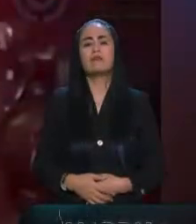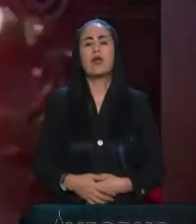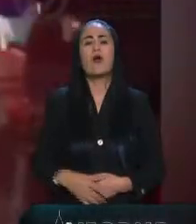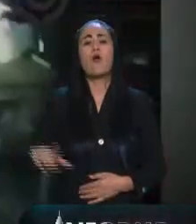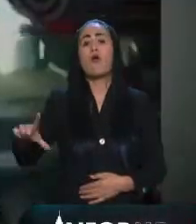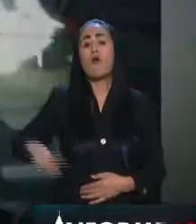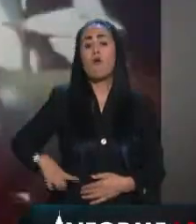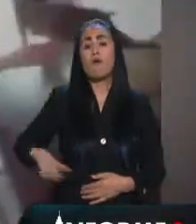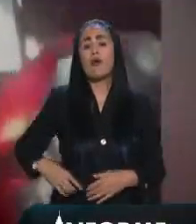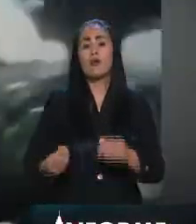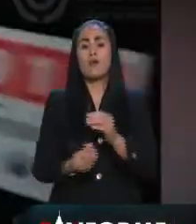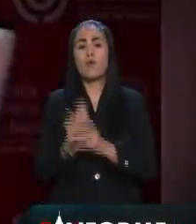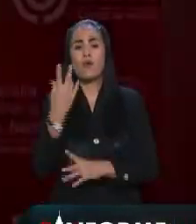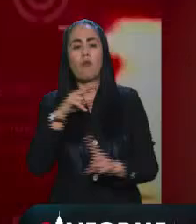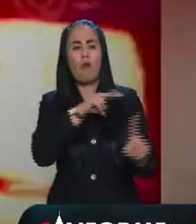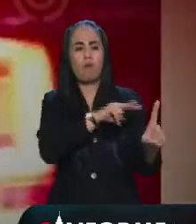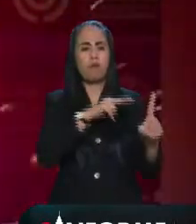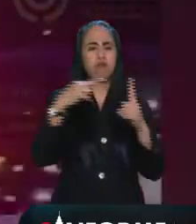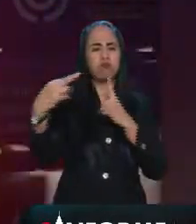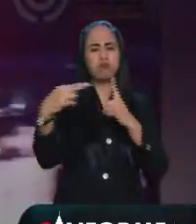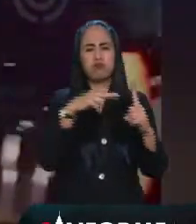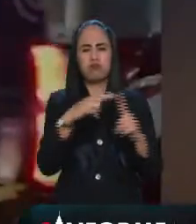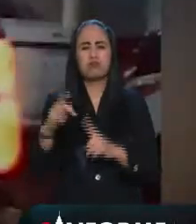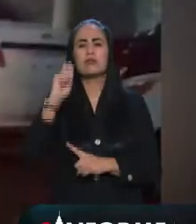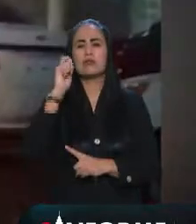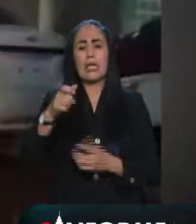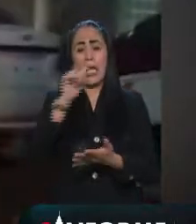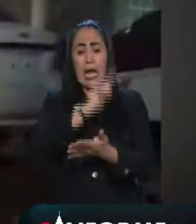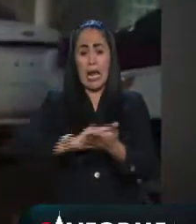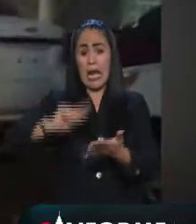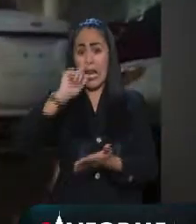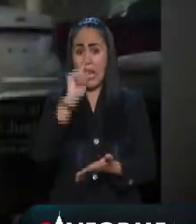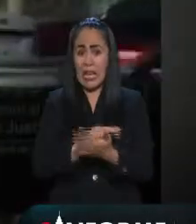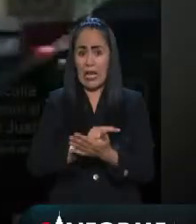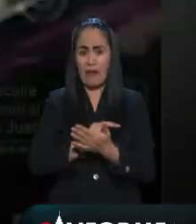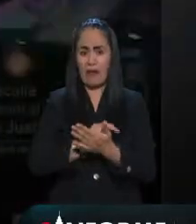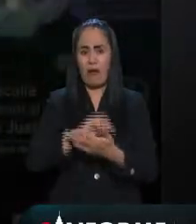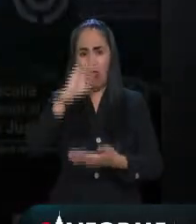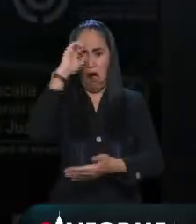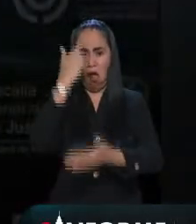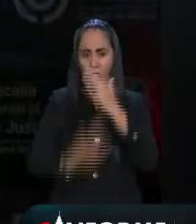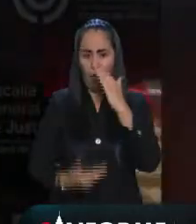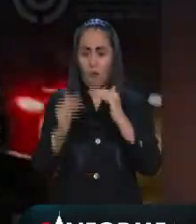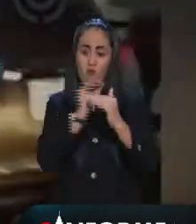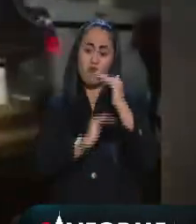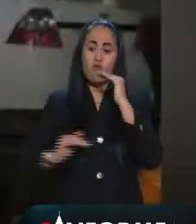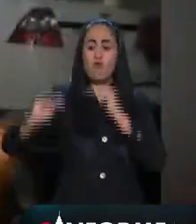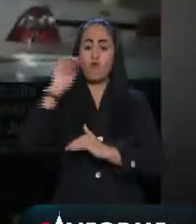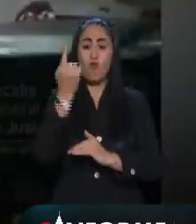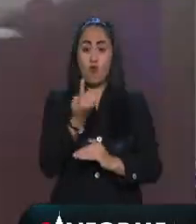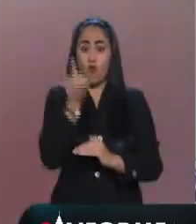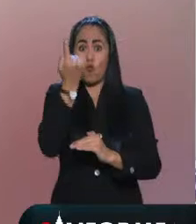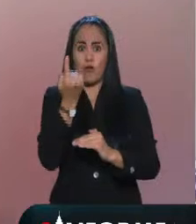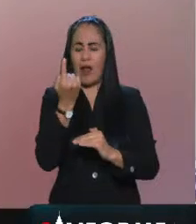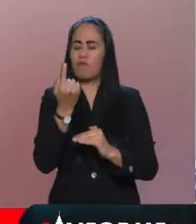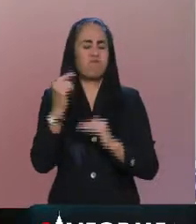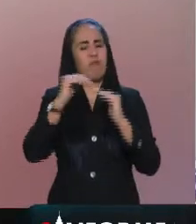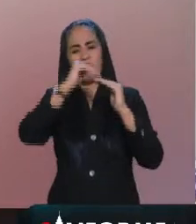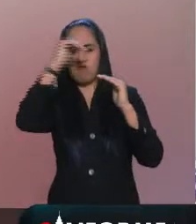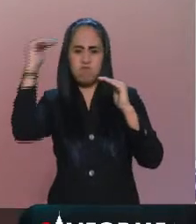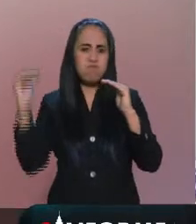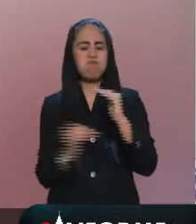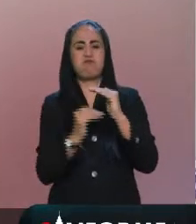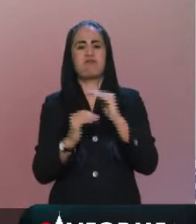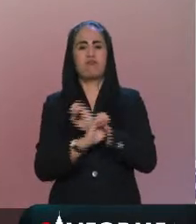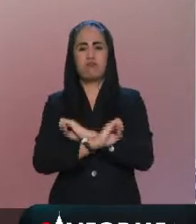gobierno debe prevalecer que al margen de la ley nada y por encima de la ley nadie También creo que